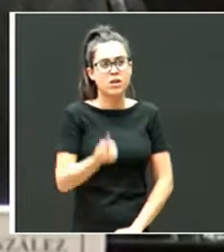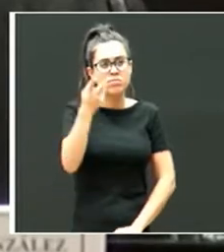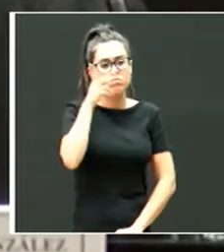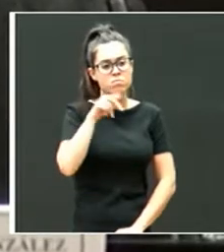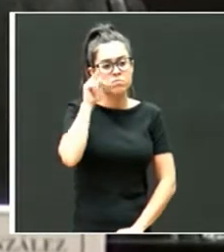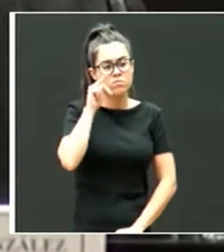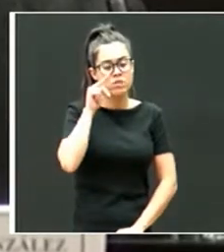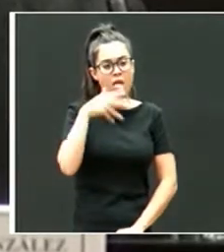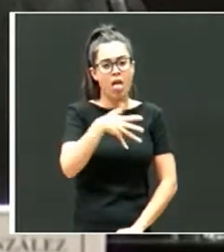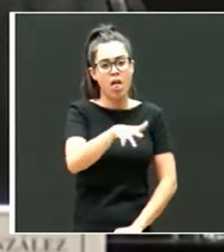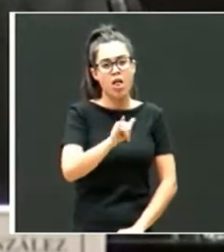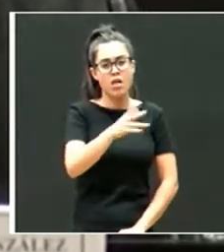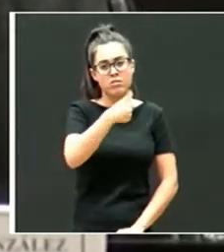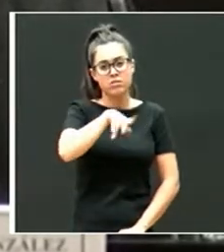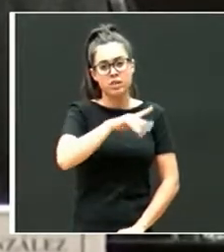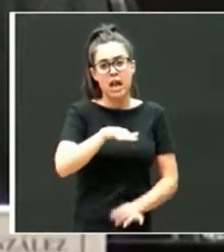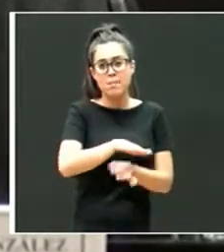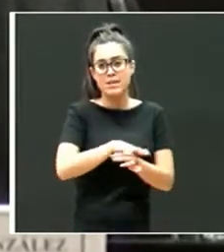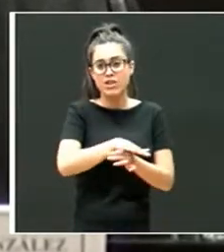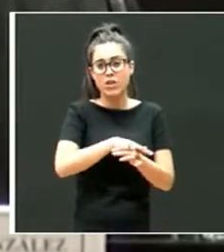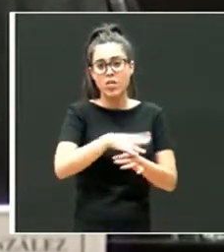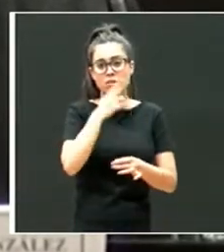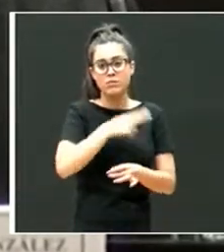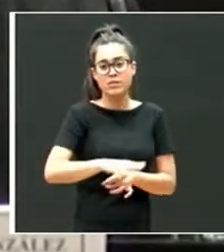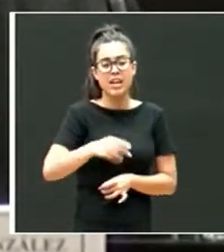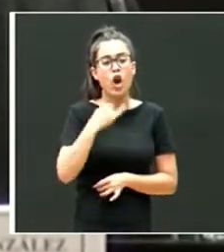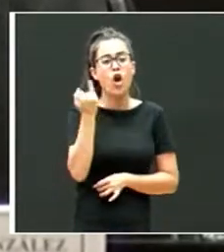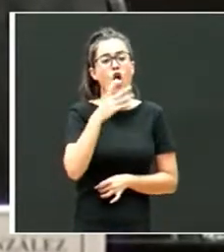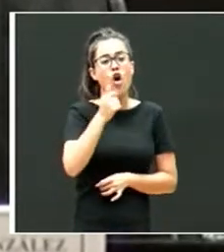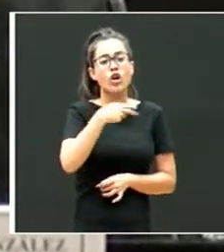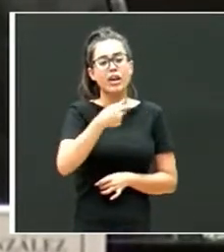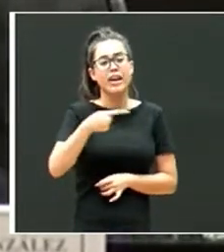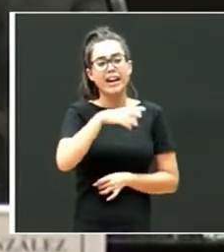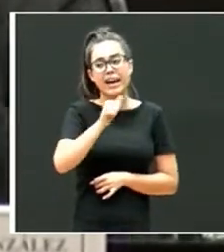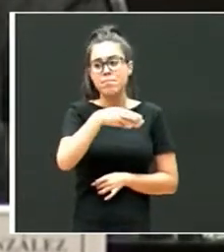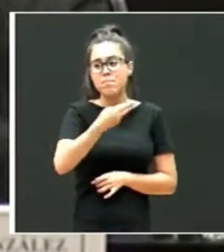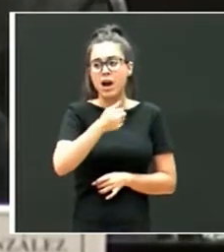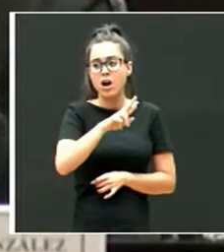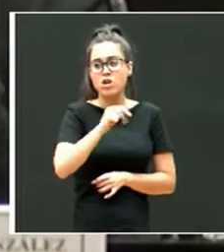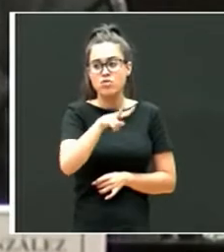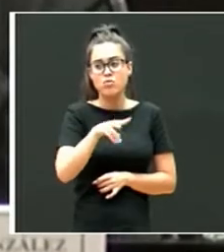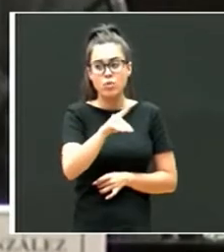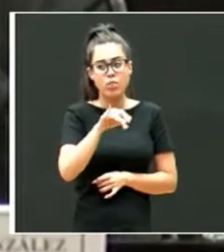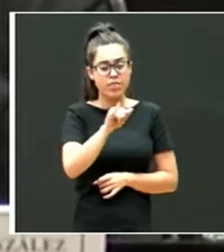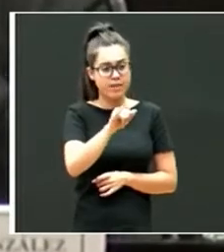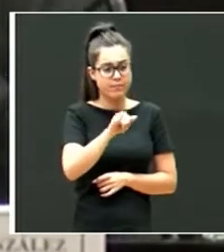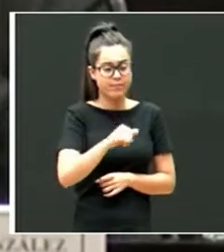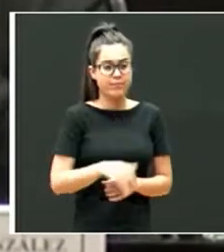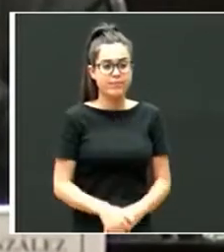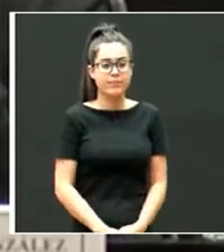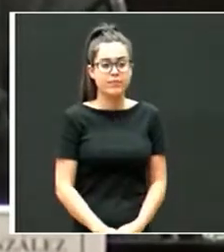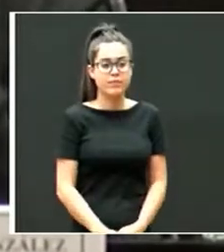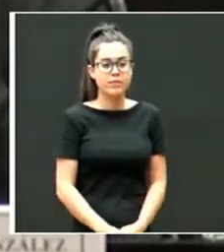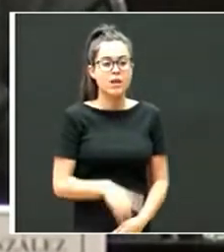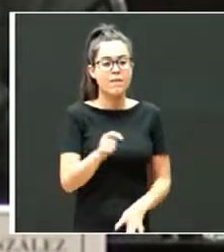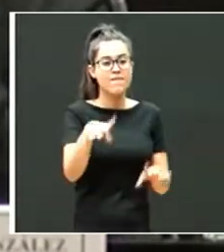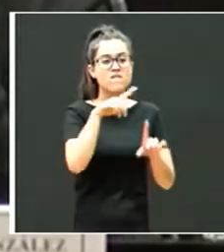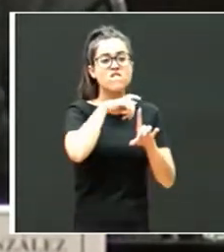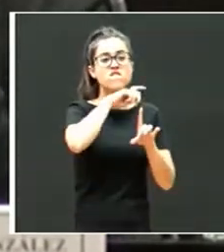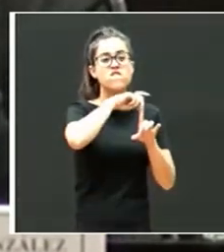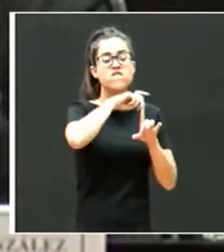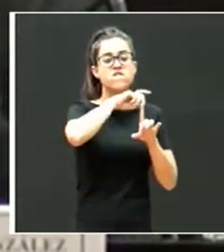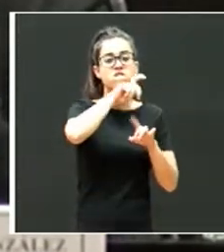ámbito de la protección infantil que seguramente conocéis, Jorge Barudi, que reproduce en una fórmula sencilla